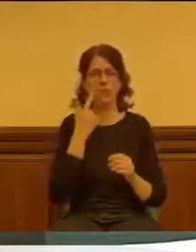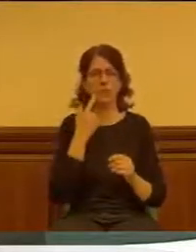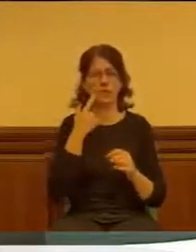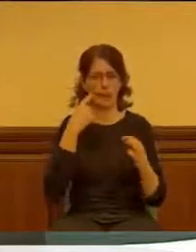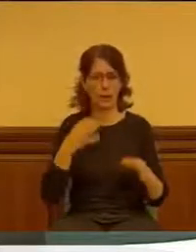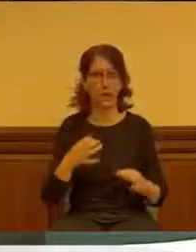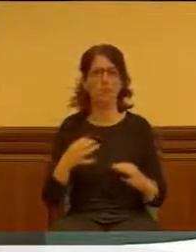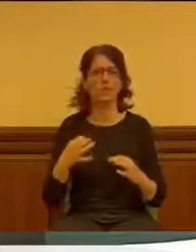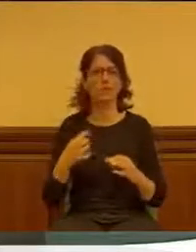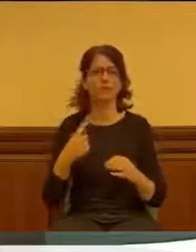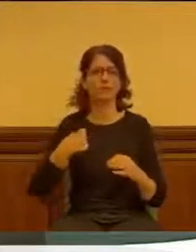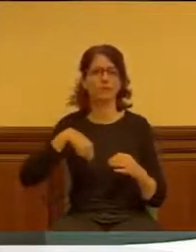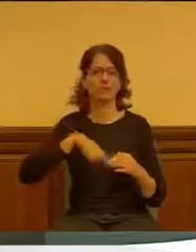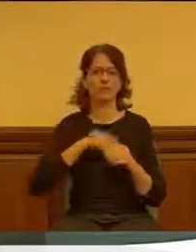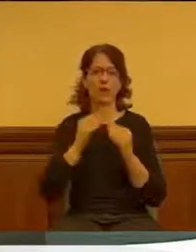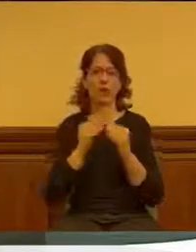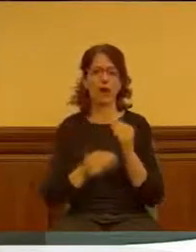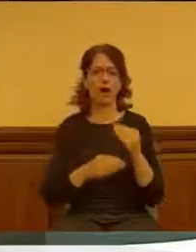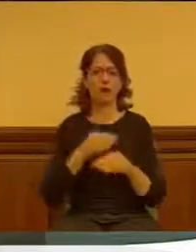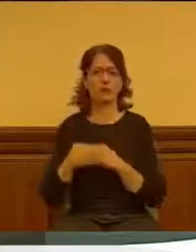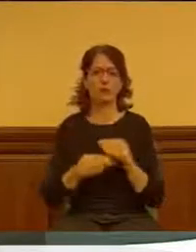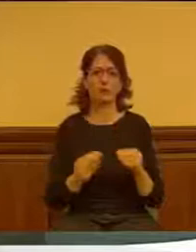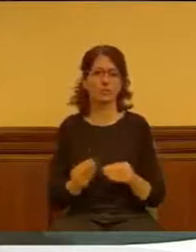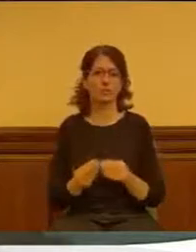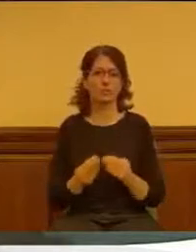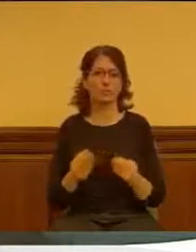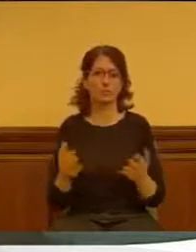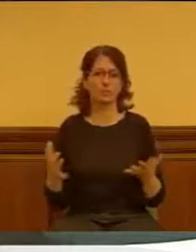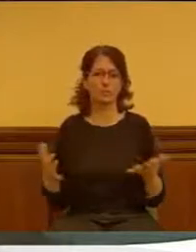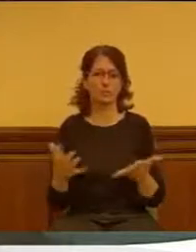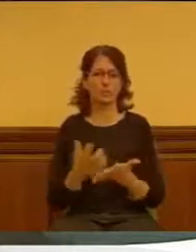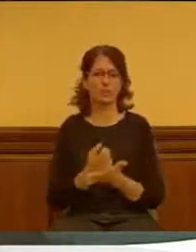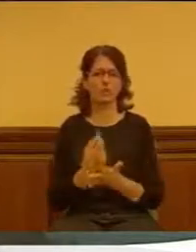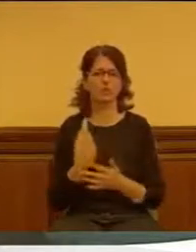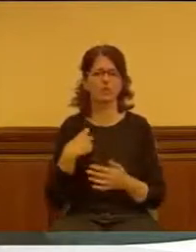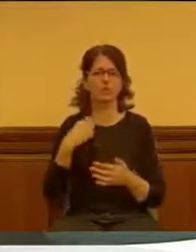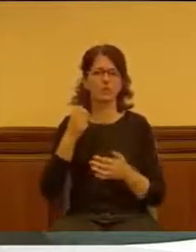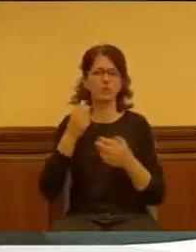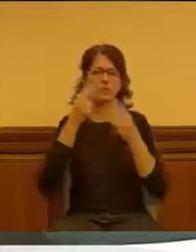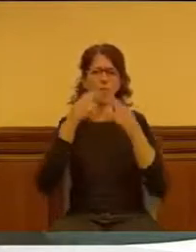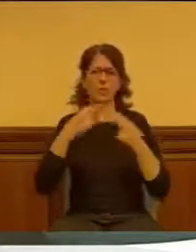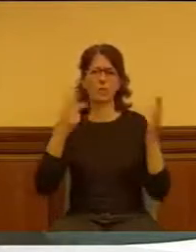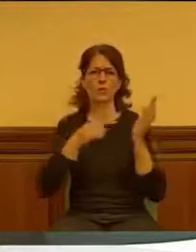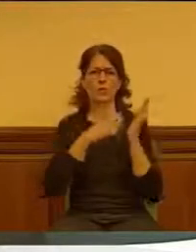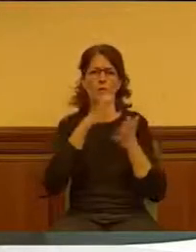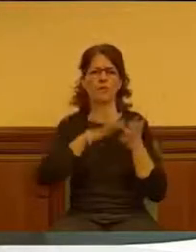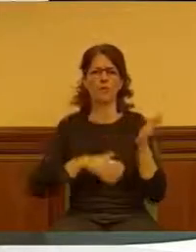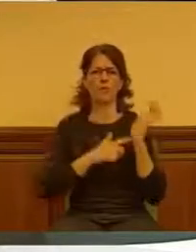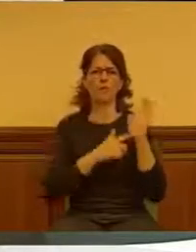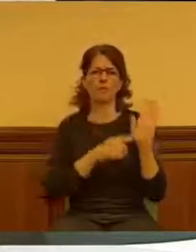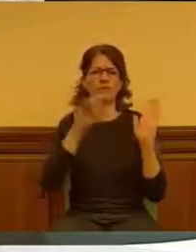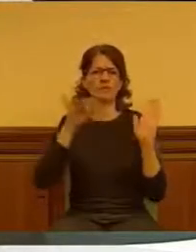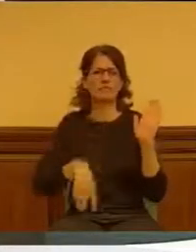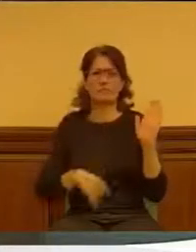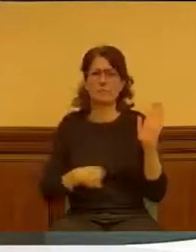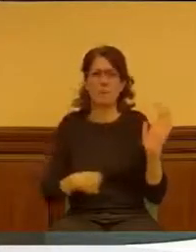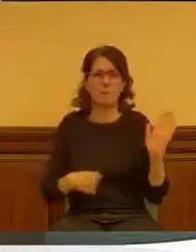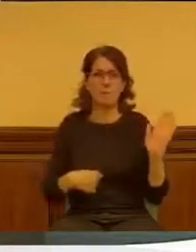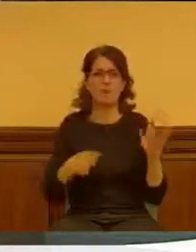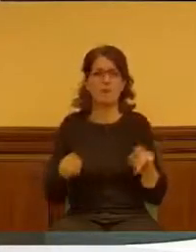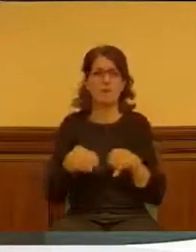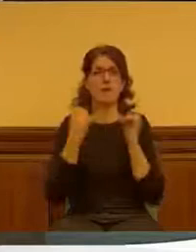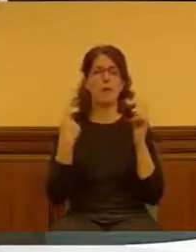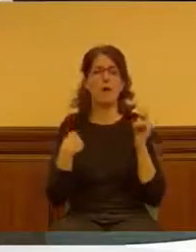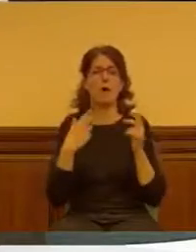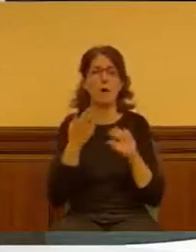haciendo todo lo posible y todo lo mejor. No sé quién ha publicado este informe, no tengo ningún inconveniente en mostrarle el informe.